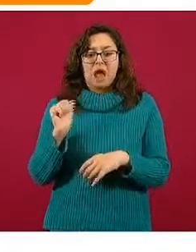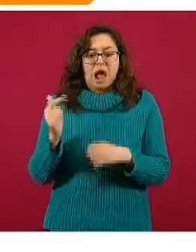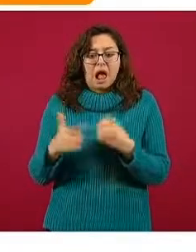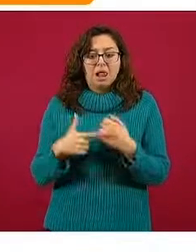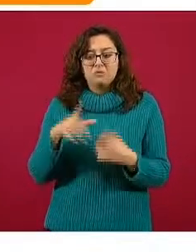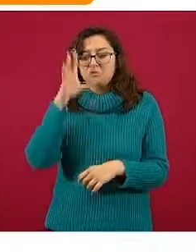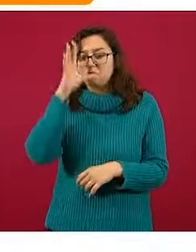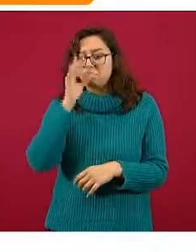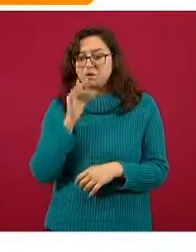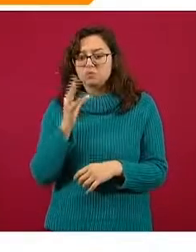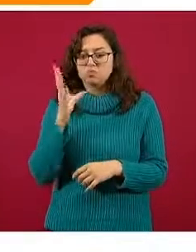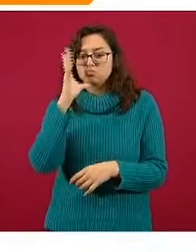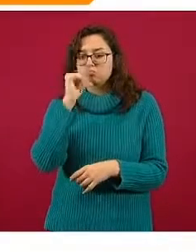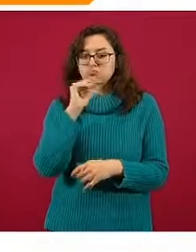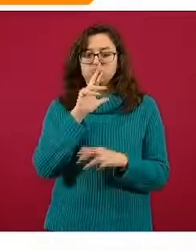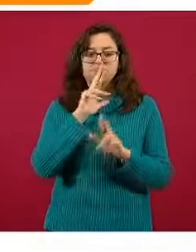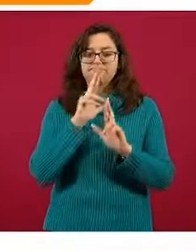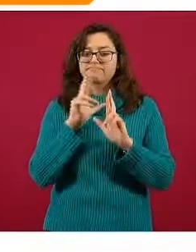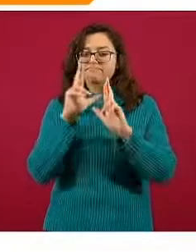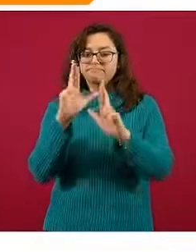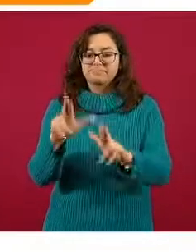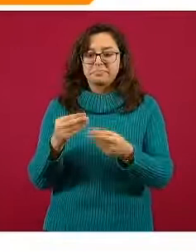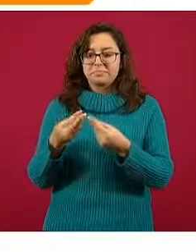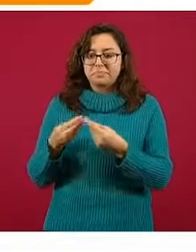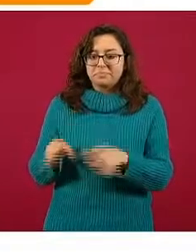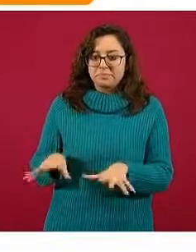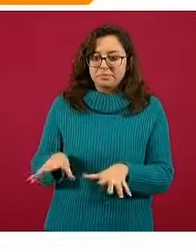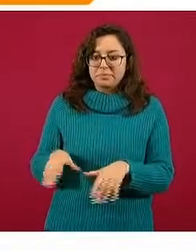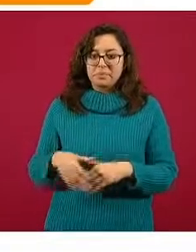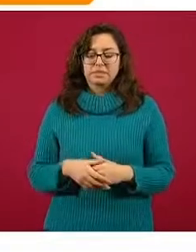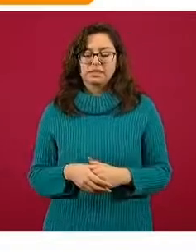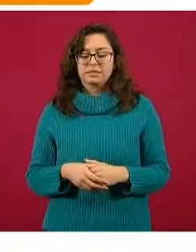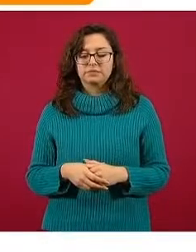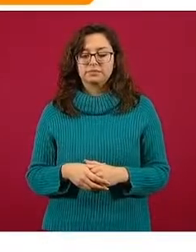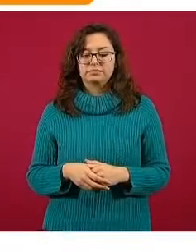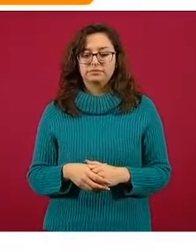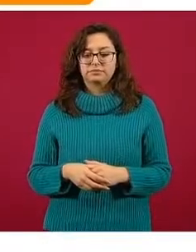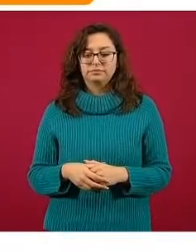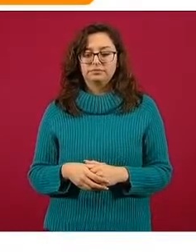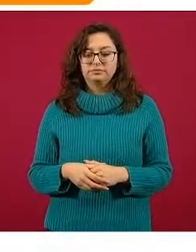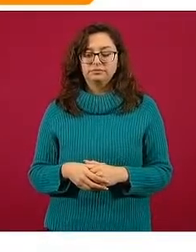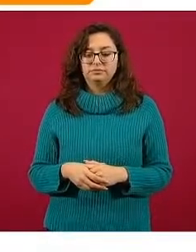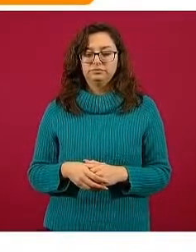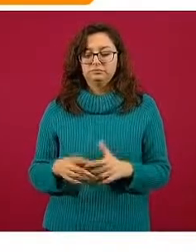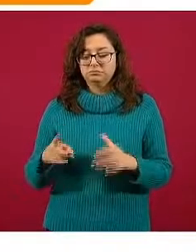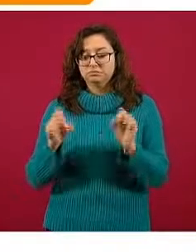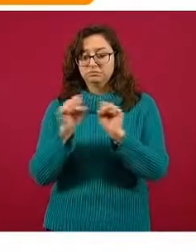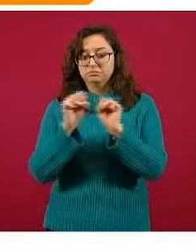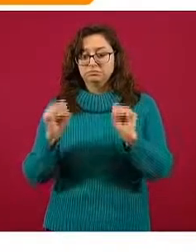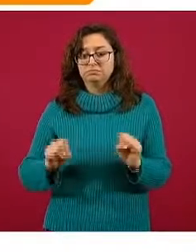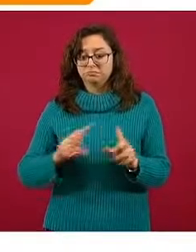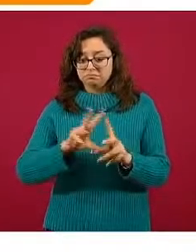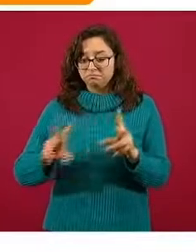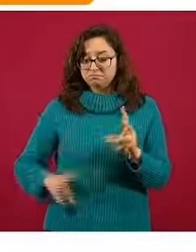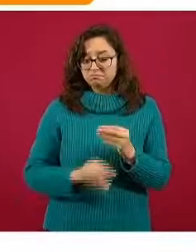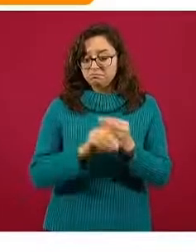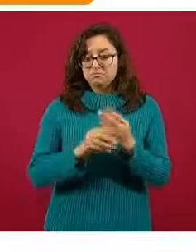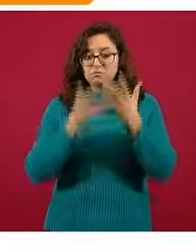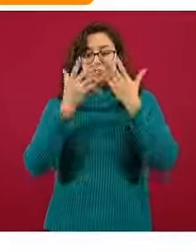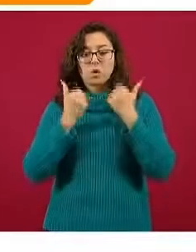no tienen una posibilidad de resultado o sea catalogado así en el sistema de información.